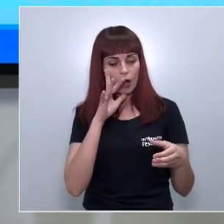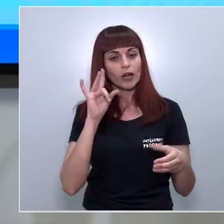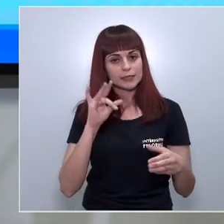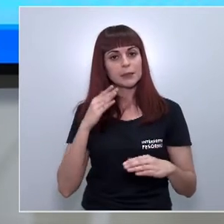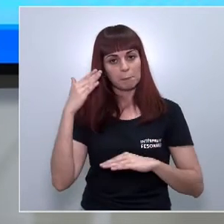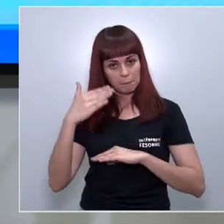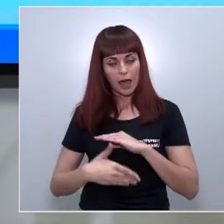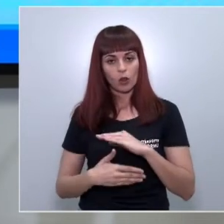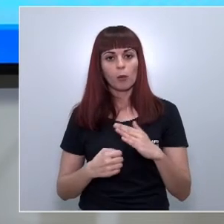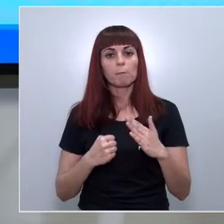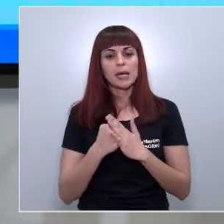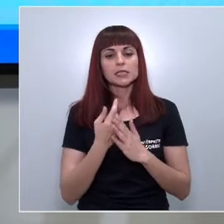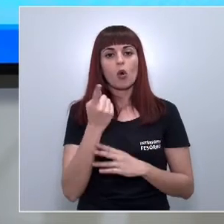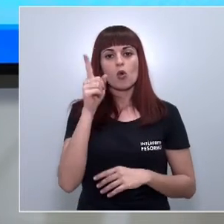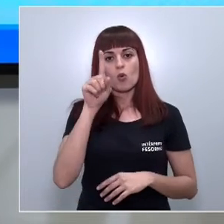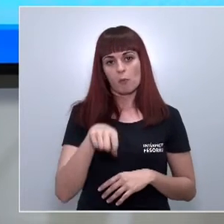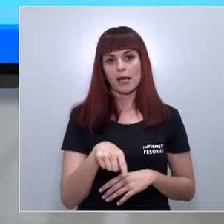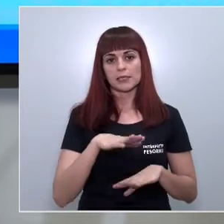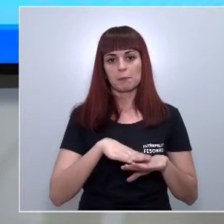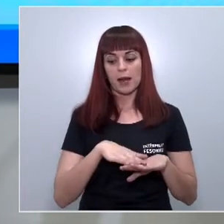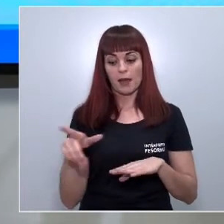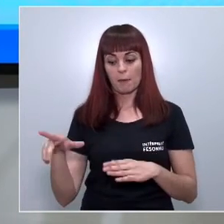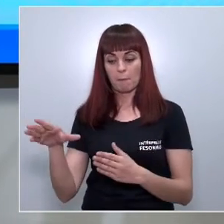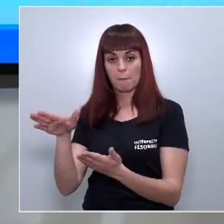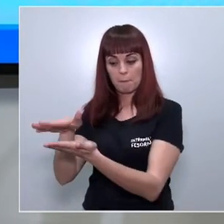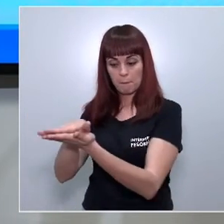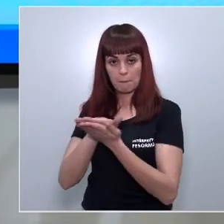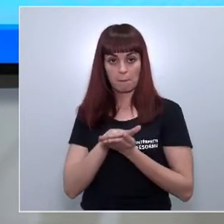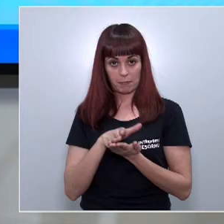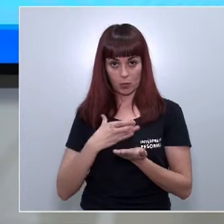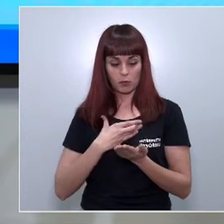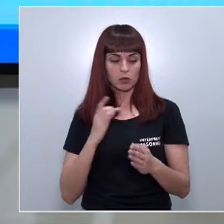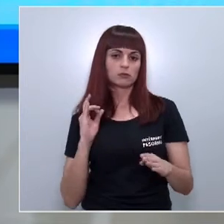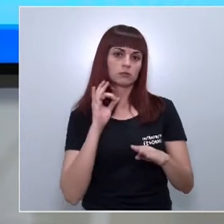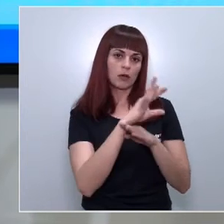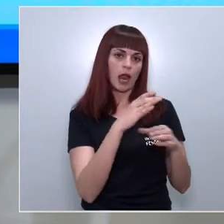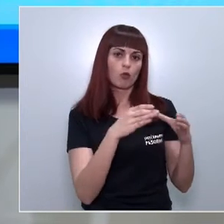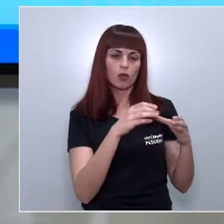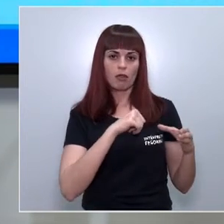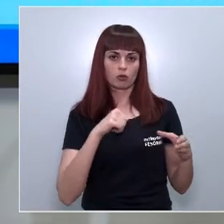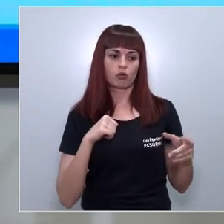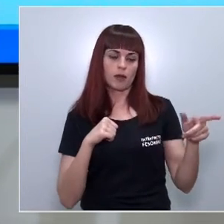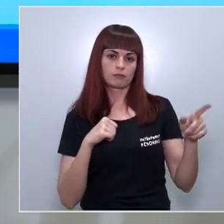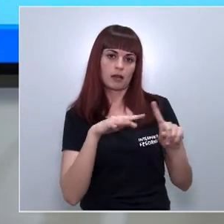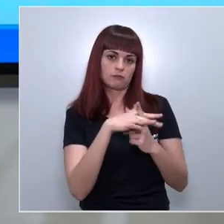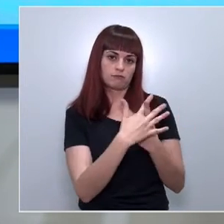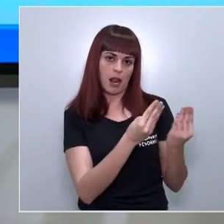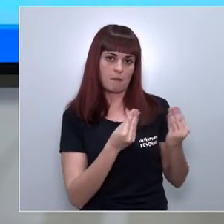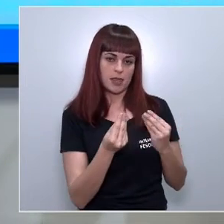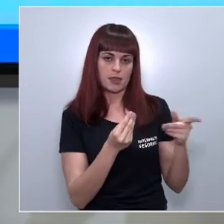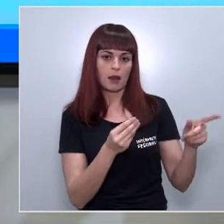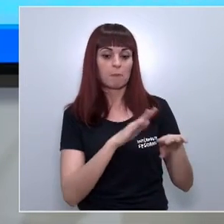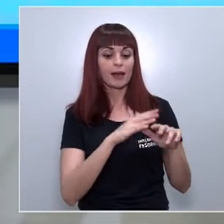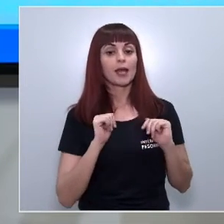tiene un plazo máximo de un mes para remitir esa información esa documentación al órgano ambiental para poder